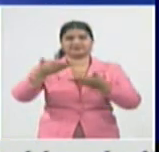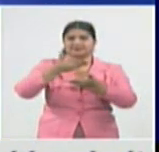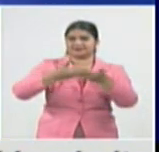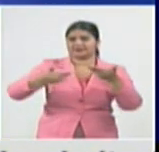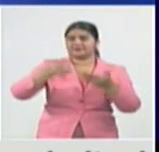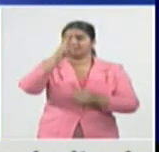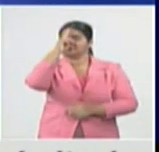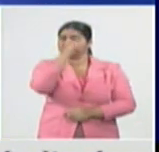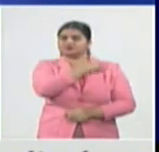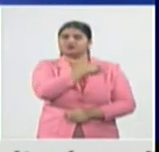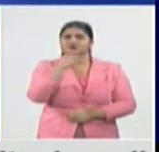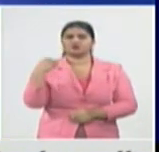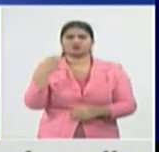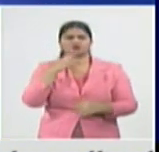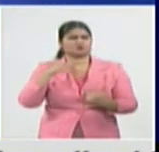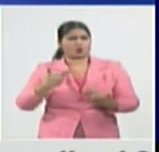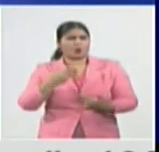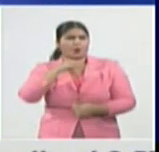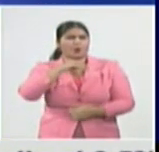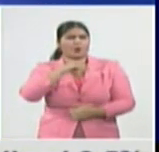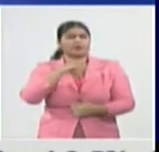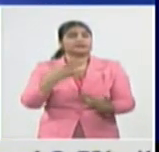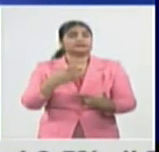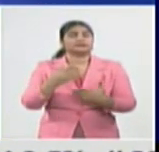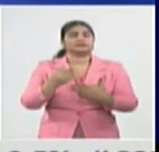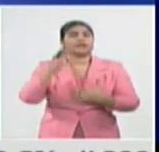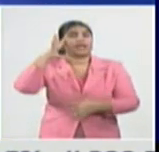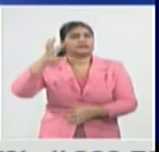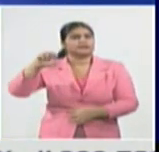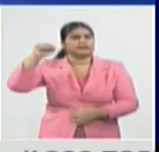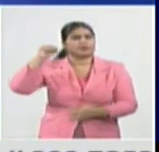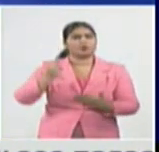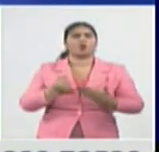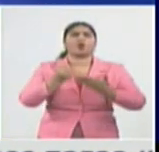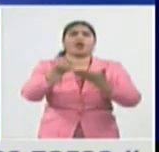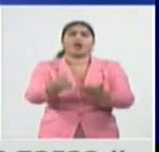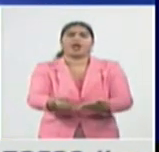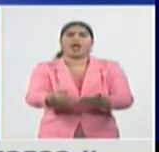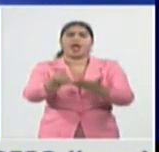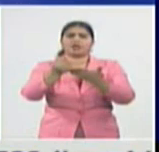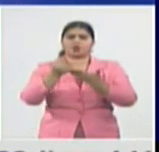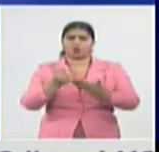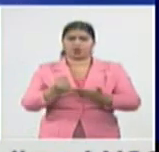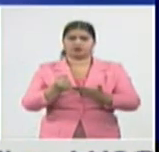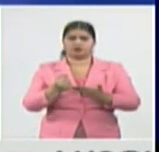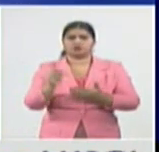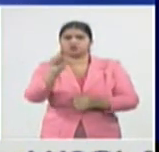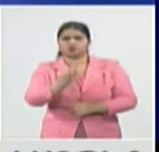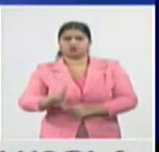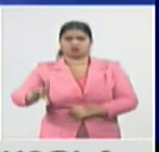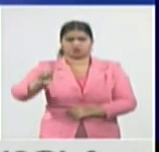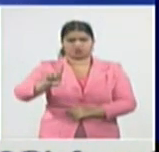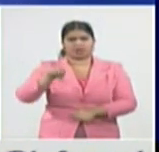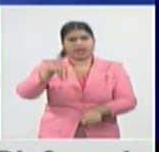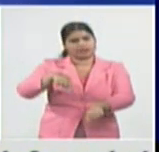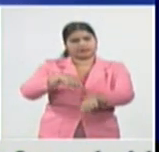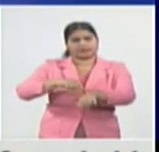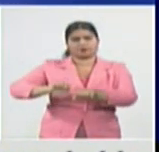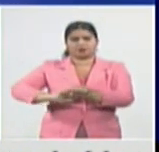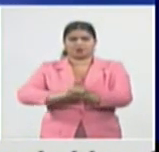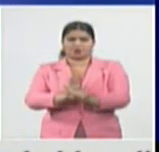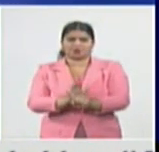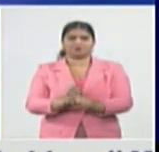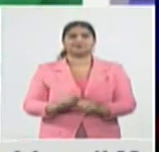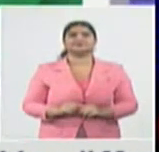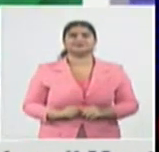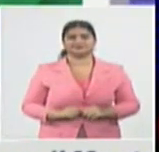como apoyo social en esta pandemia de COVID-19 buenos días buenos Gisela buenos días a todos los que visualizan el programa en el día de hoy